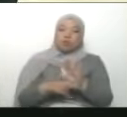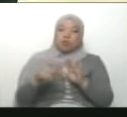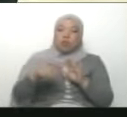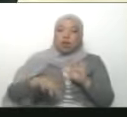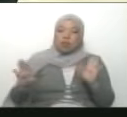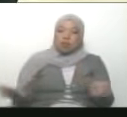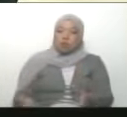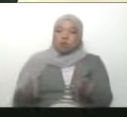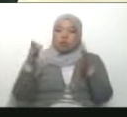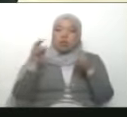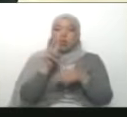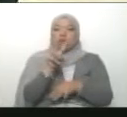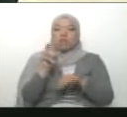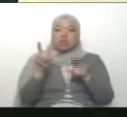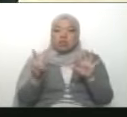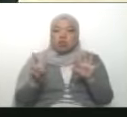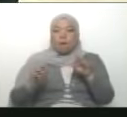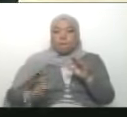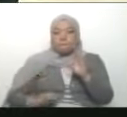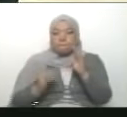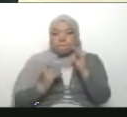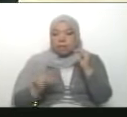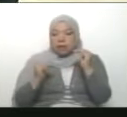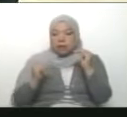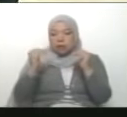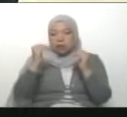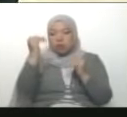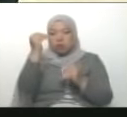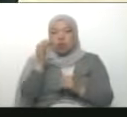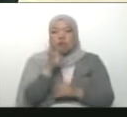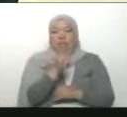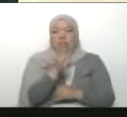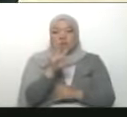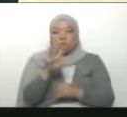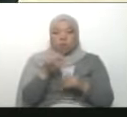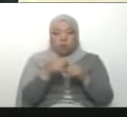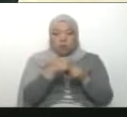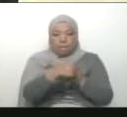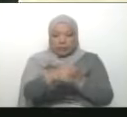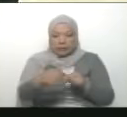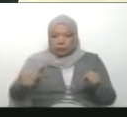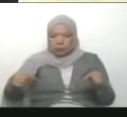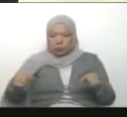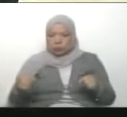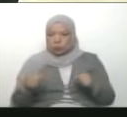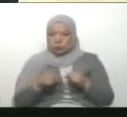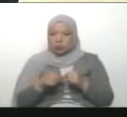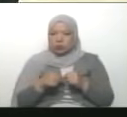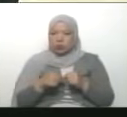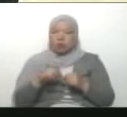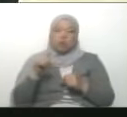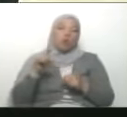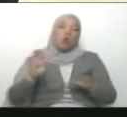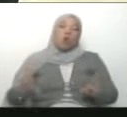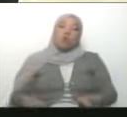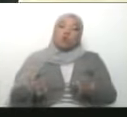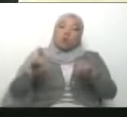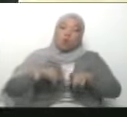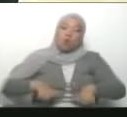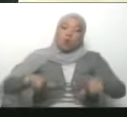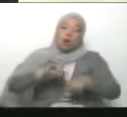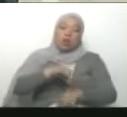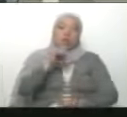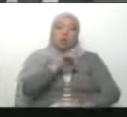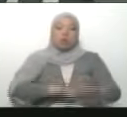edificio de 22 pisos, 34 mil metros cuadrados, se ha convertido en una sede de la Escuela